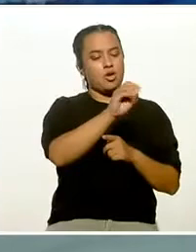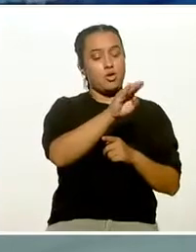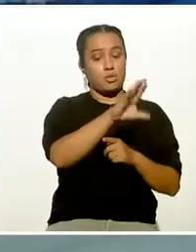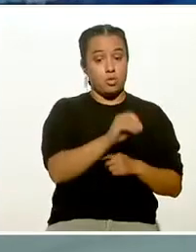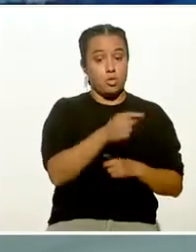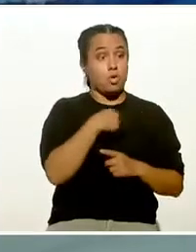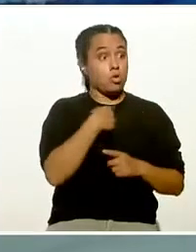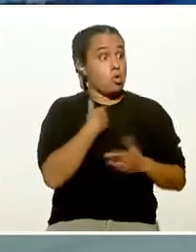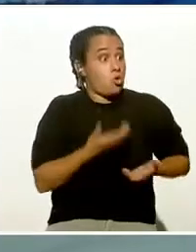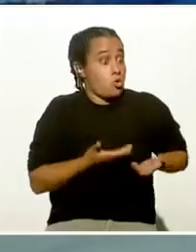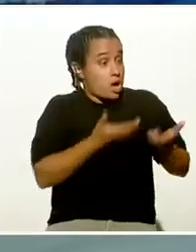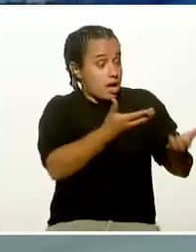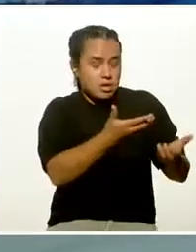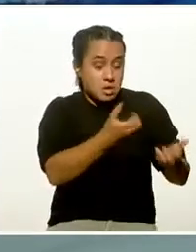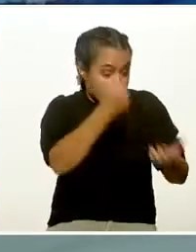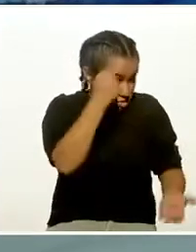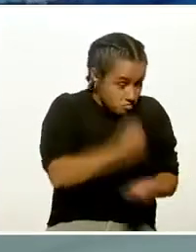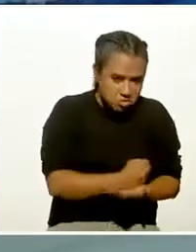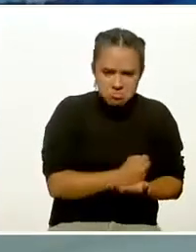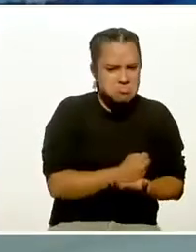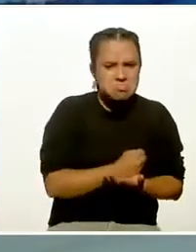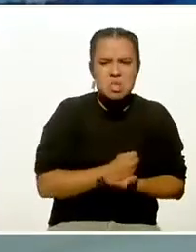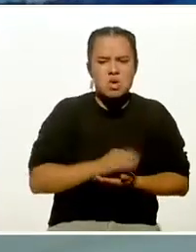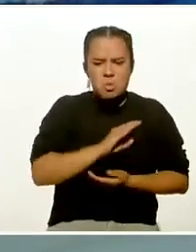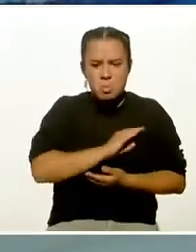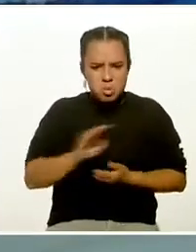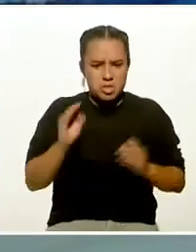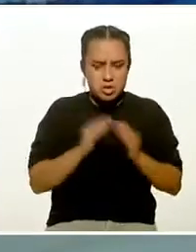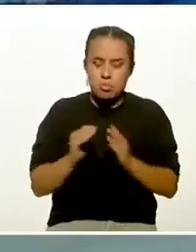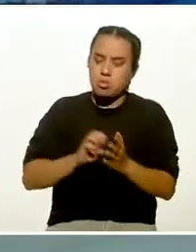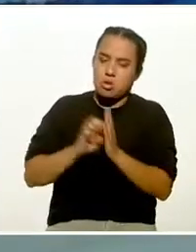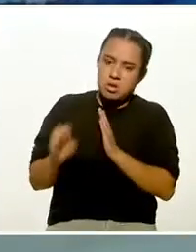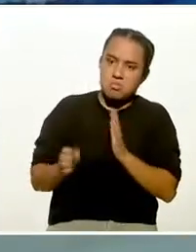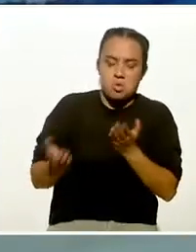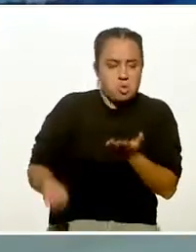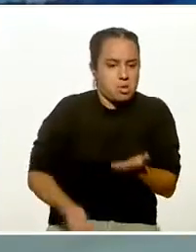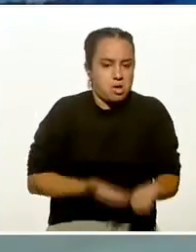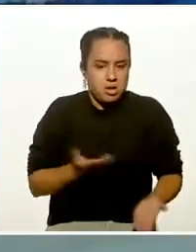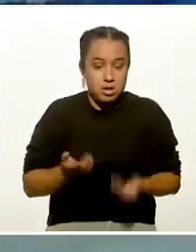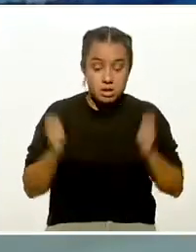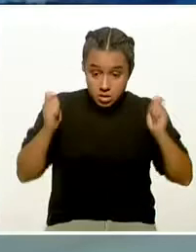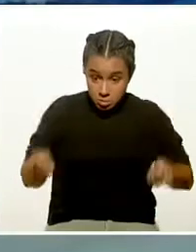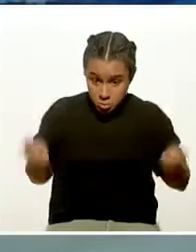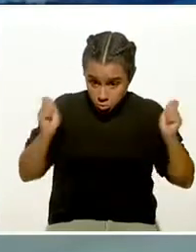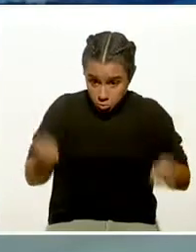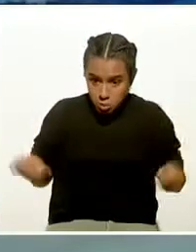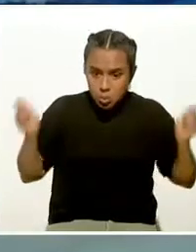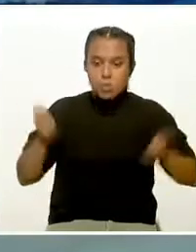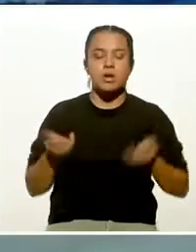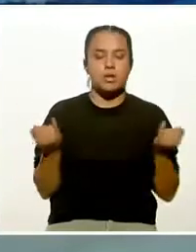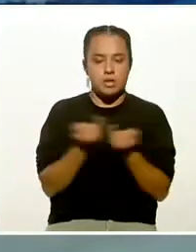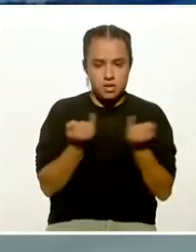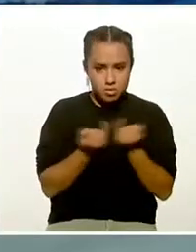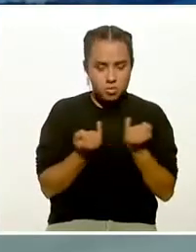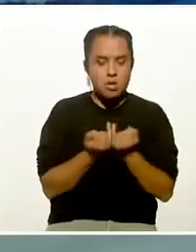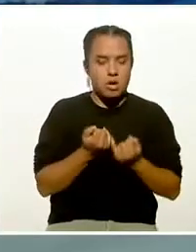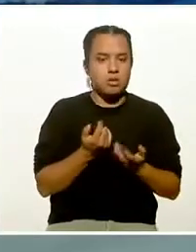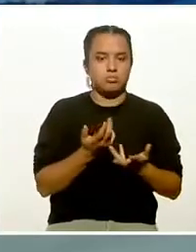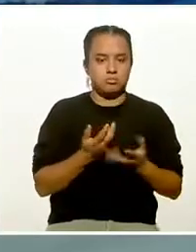tengan que hacer fuera. Ok. Lo puedo hacer desde casa. Bailar. Bailar. Saltar la cuerda. Saltar la cuerda es un ejercicio cardiovascular.